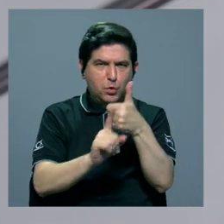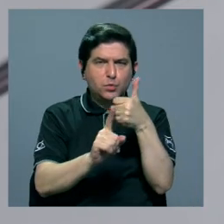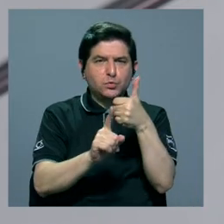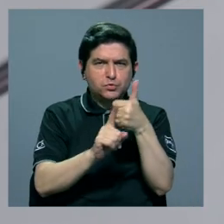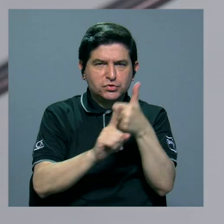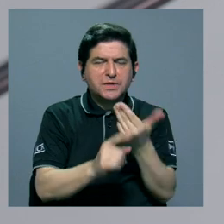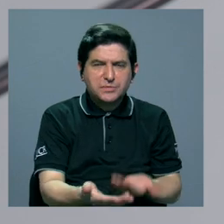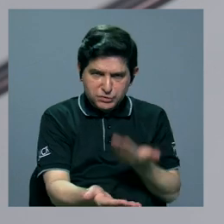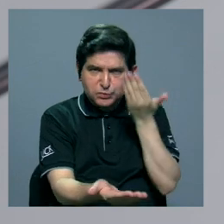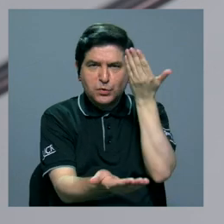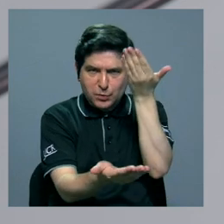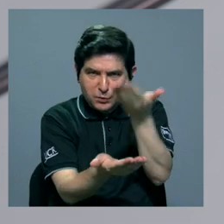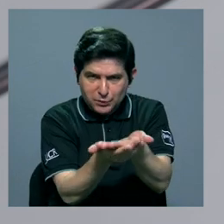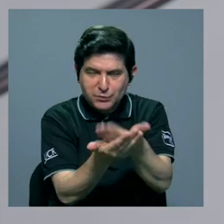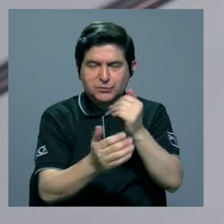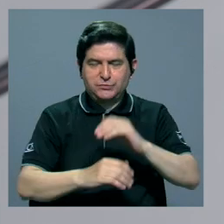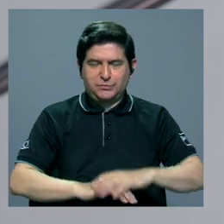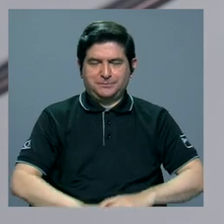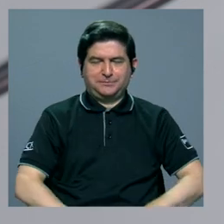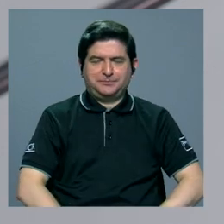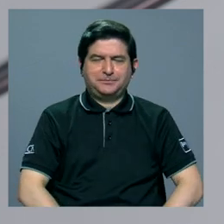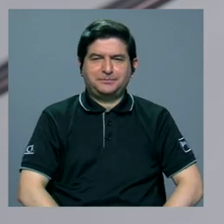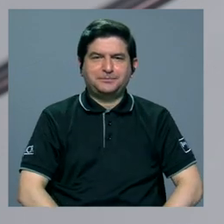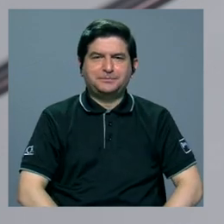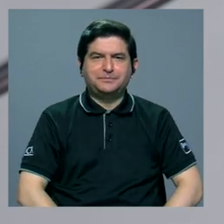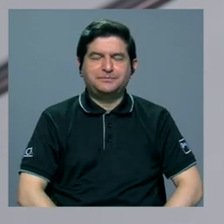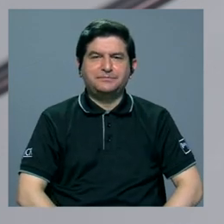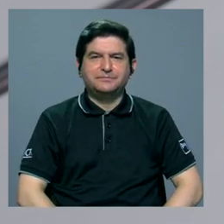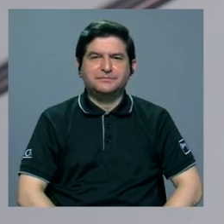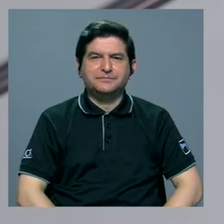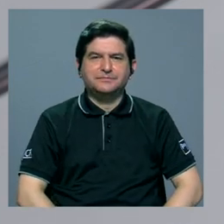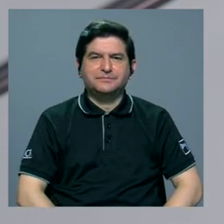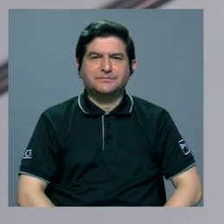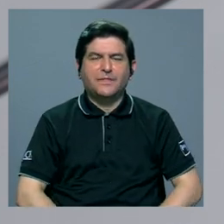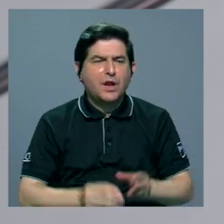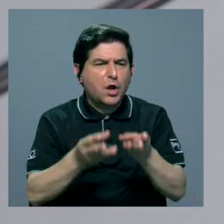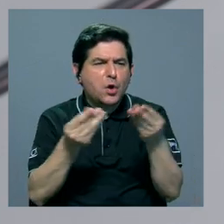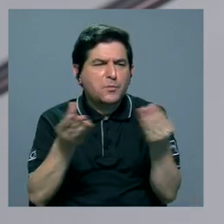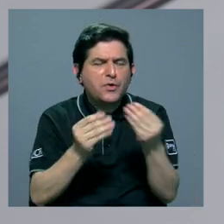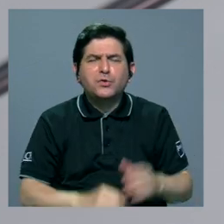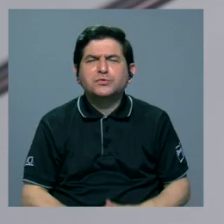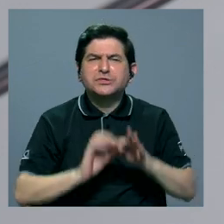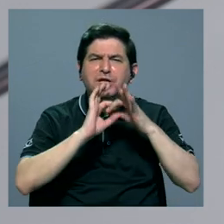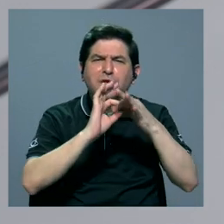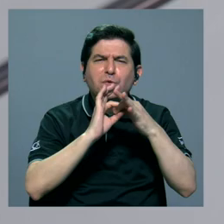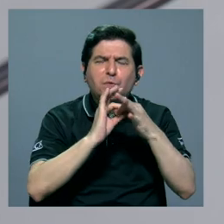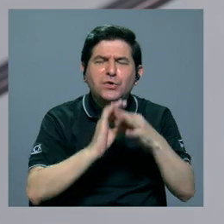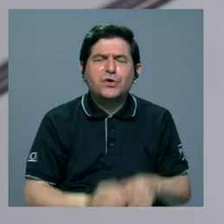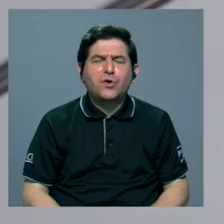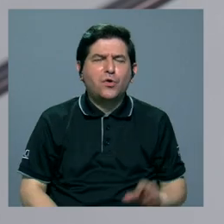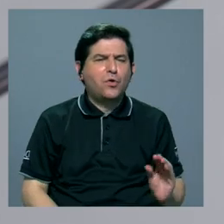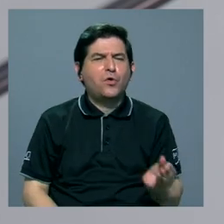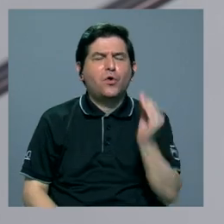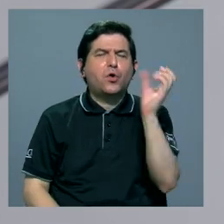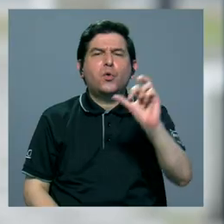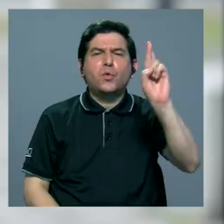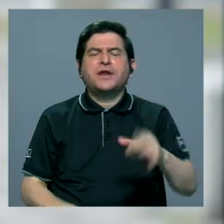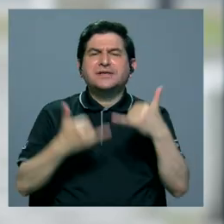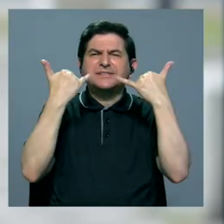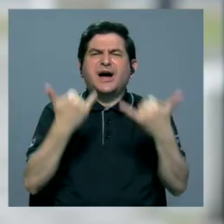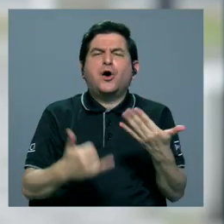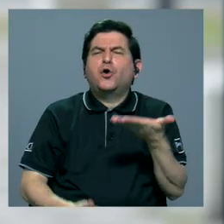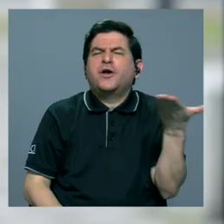retomo Porque fue usted quien la formuló ¿Qué es lo que está generando arraigo hoy en la juventud costarricense?